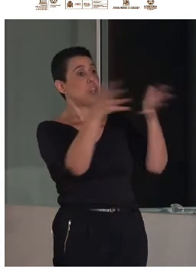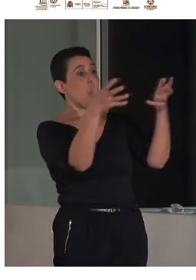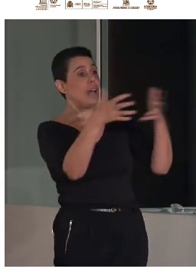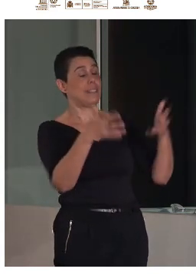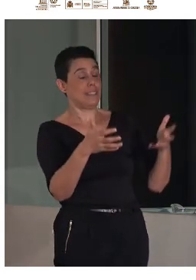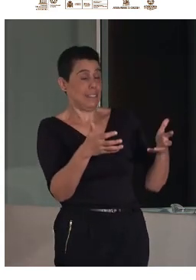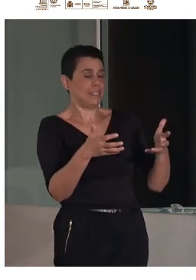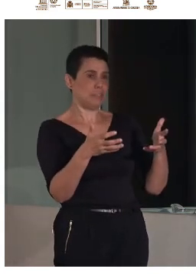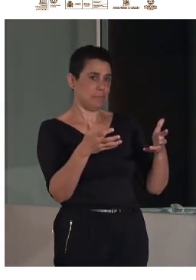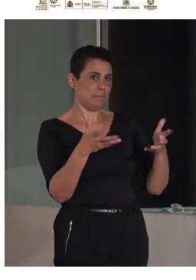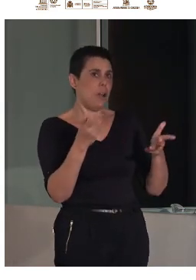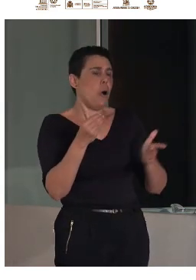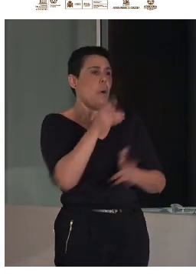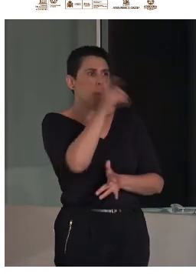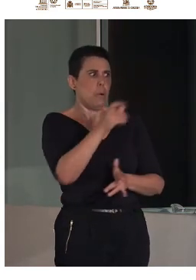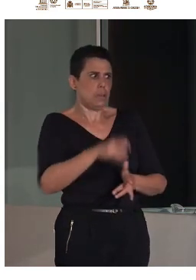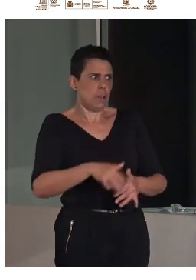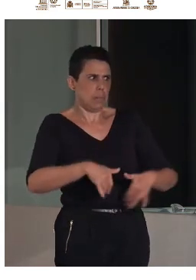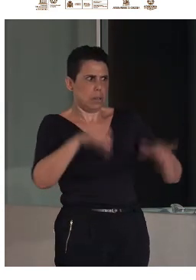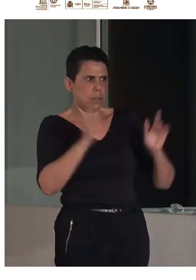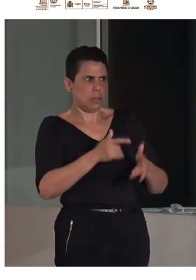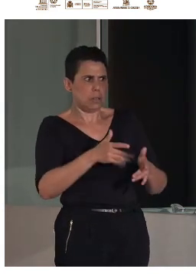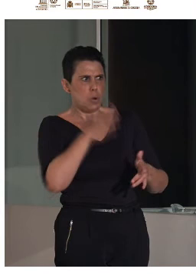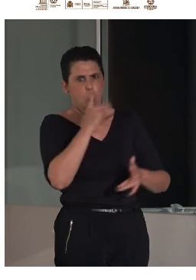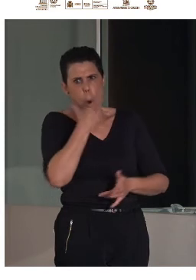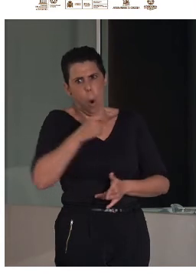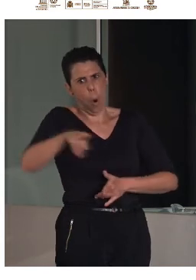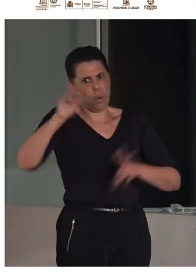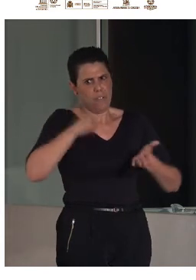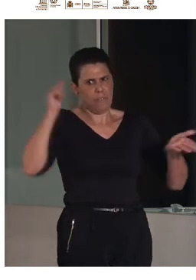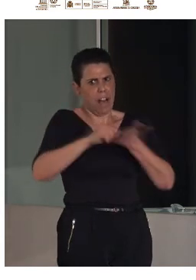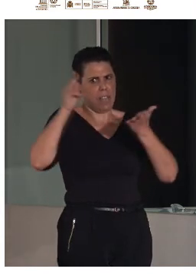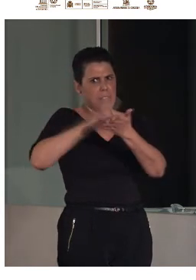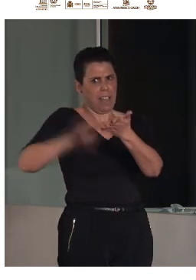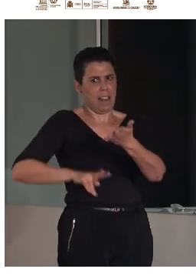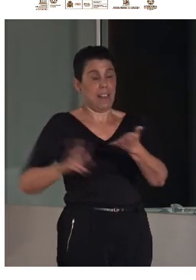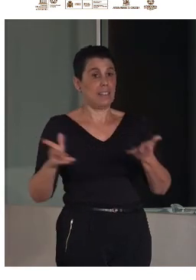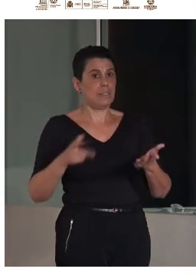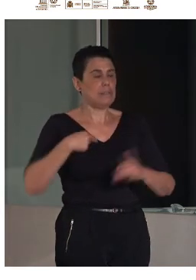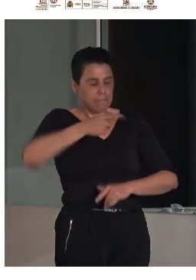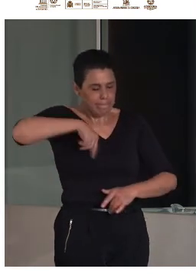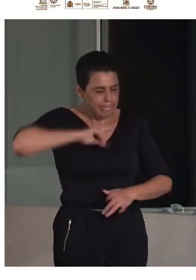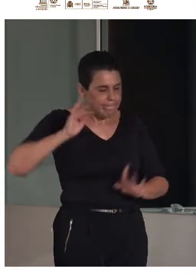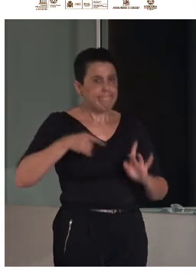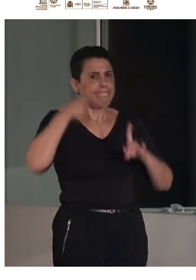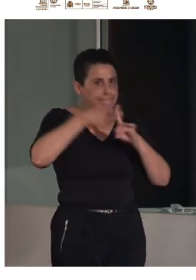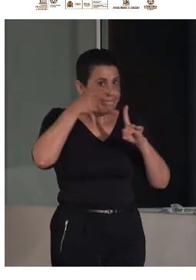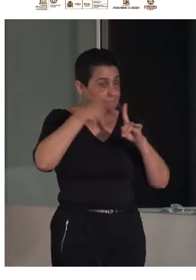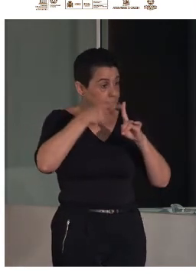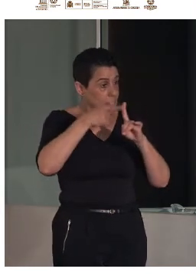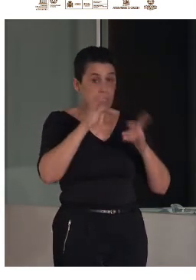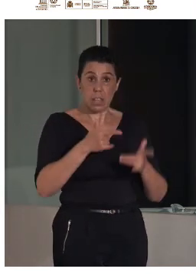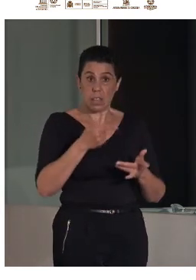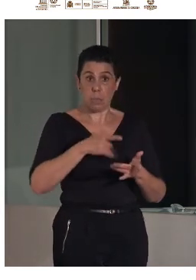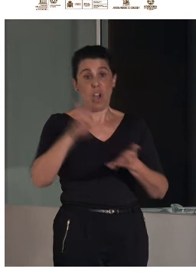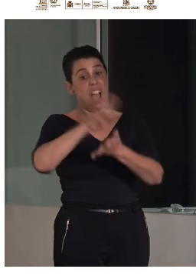que ponen ojos de sorpresa es que esto se lee enseguida maravilloso pero nosotros siempre insistimos en esa cuestión la lectura